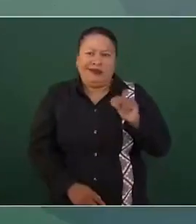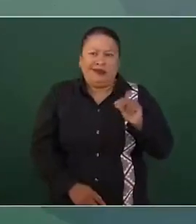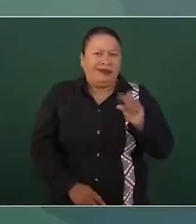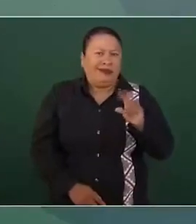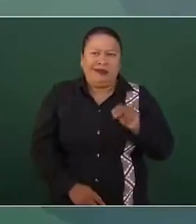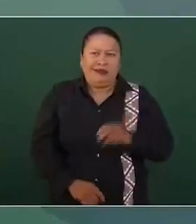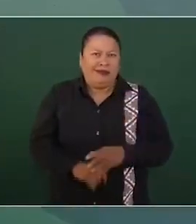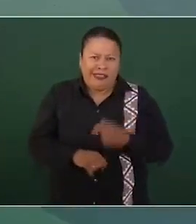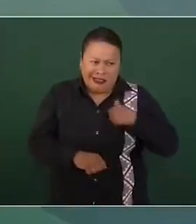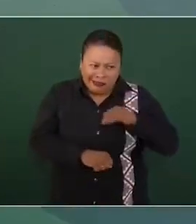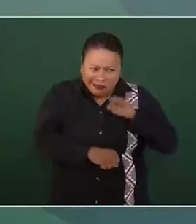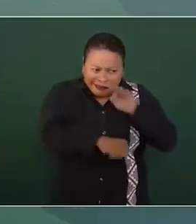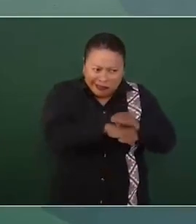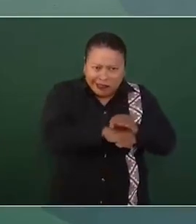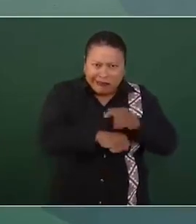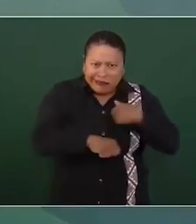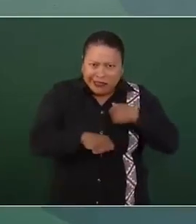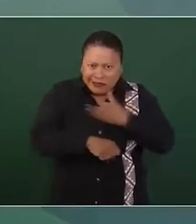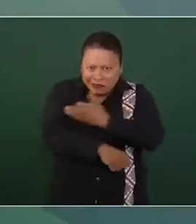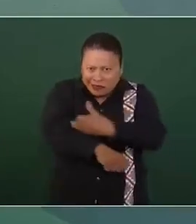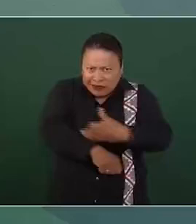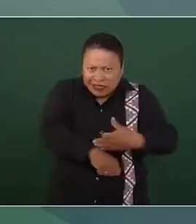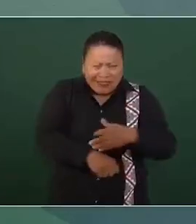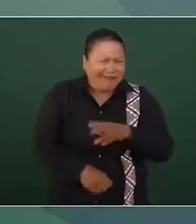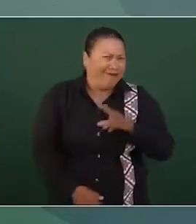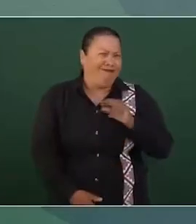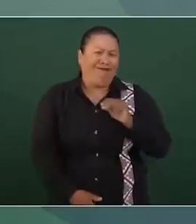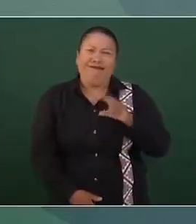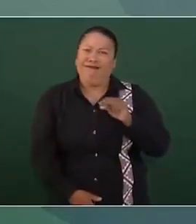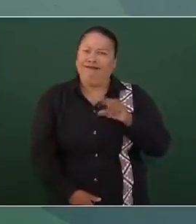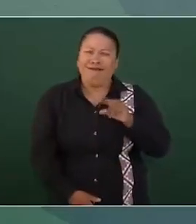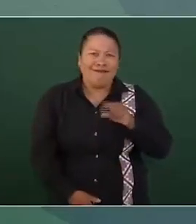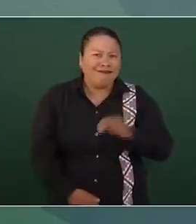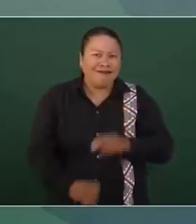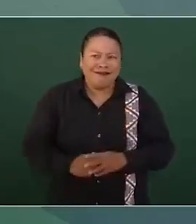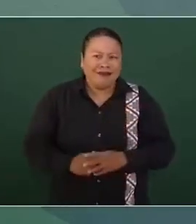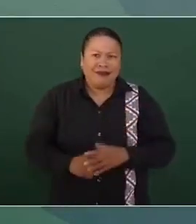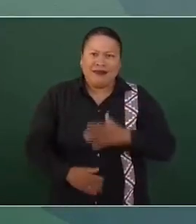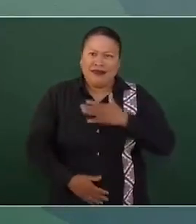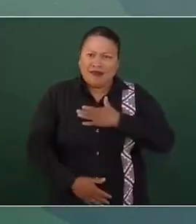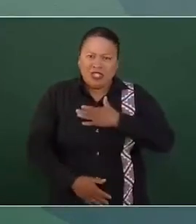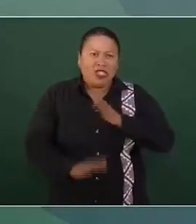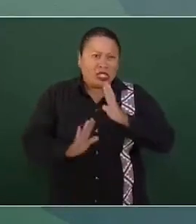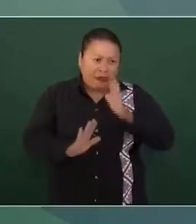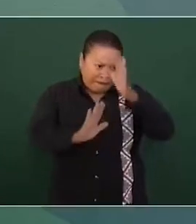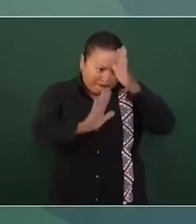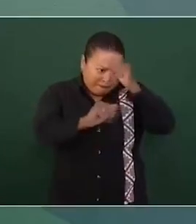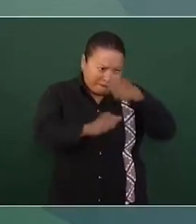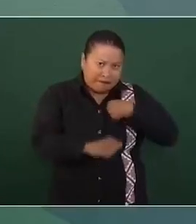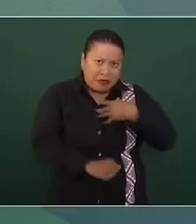yo no respaldo, a mi familia no. Y yo tengo el acuerdo con mis hijos,